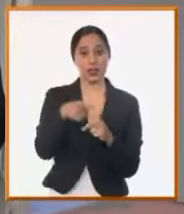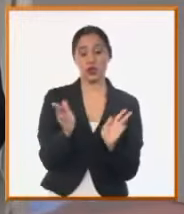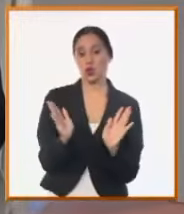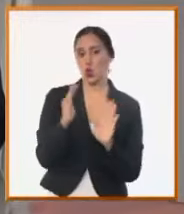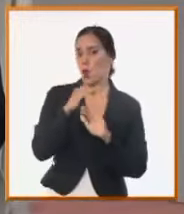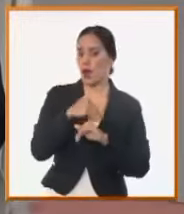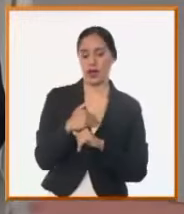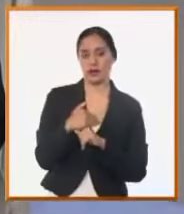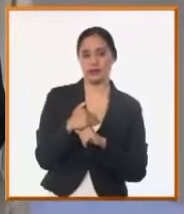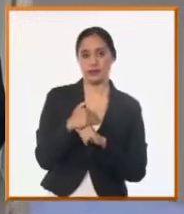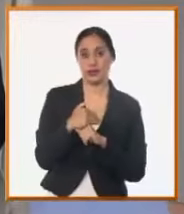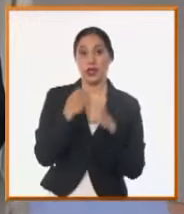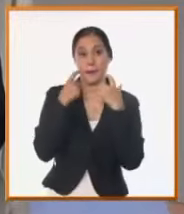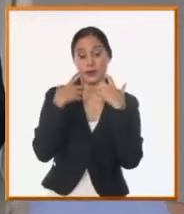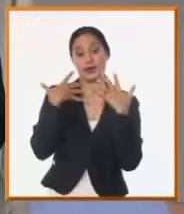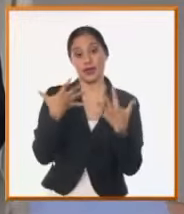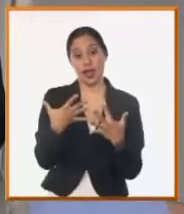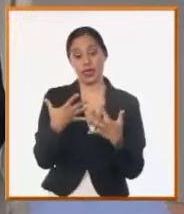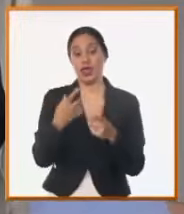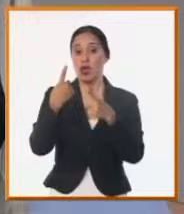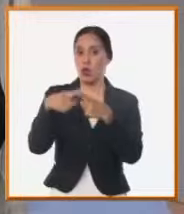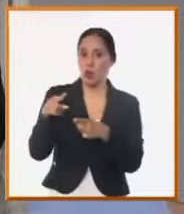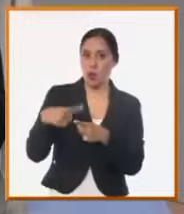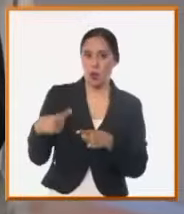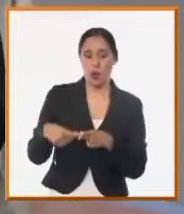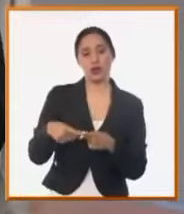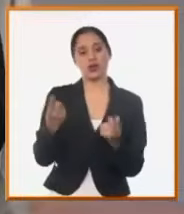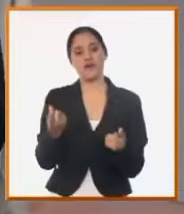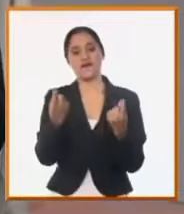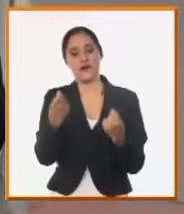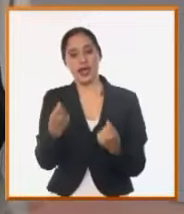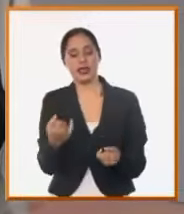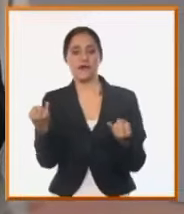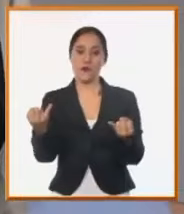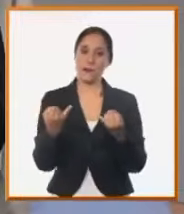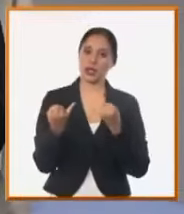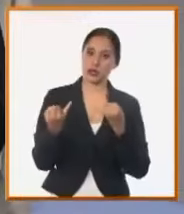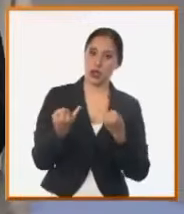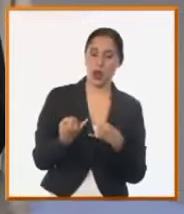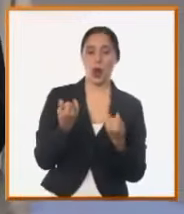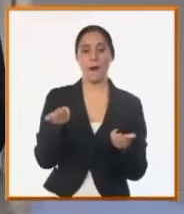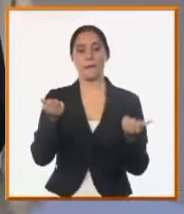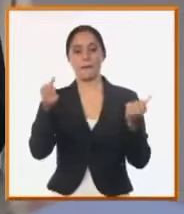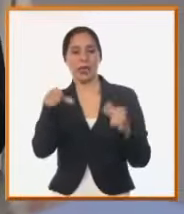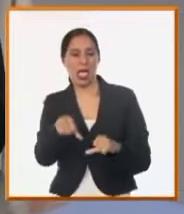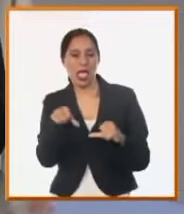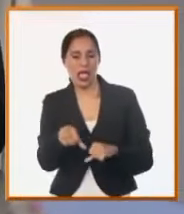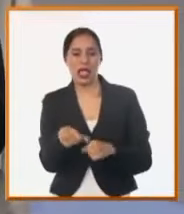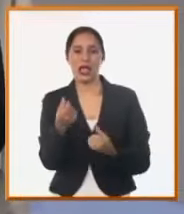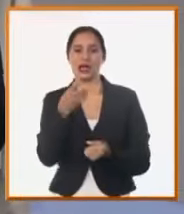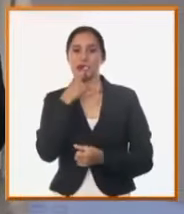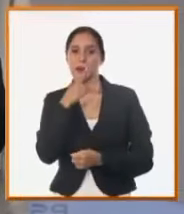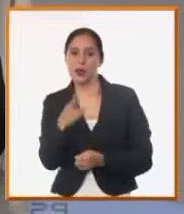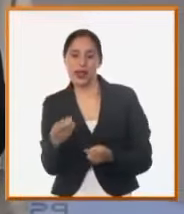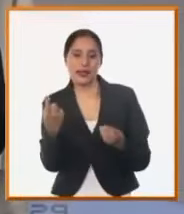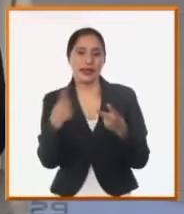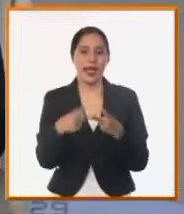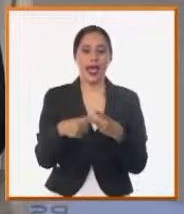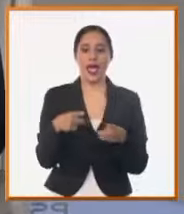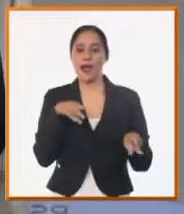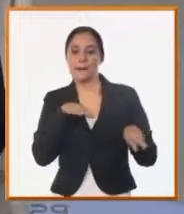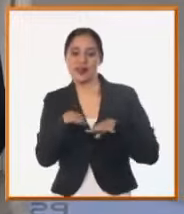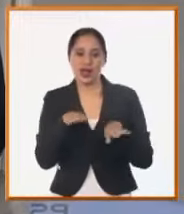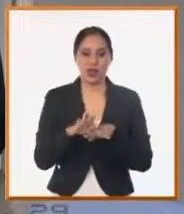existir, por llamarlo de alguna manera. Casos de falta de información, de malas respuestas, de no estar preparados los